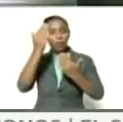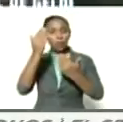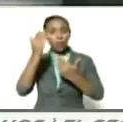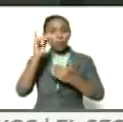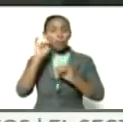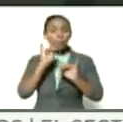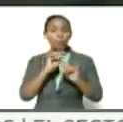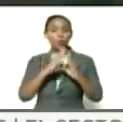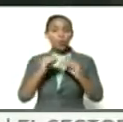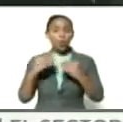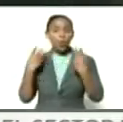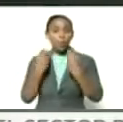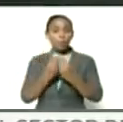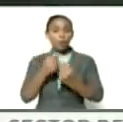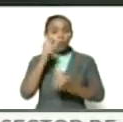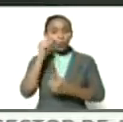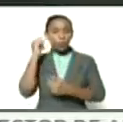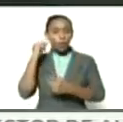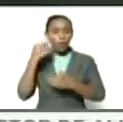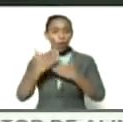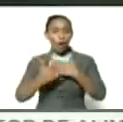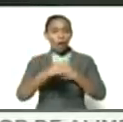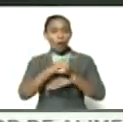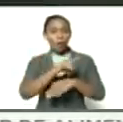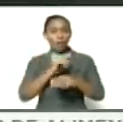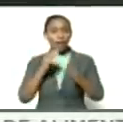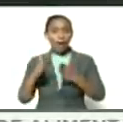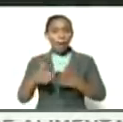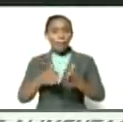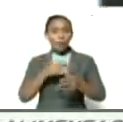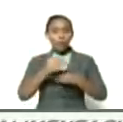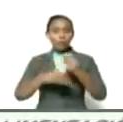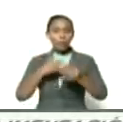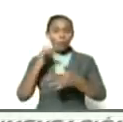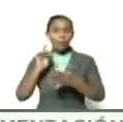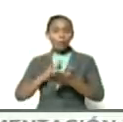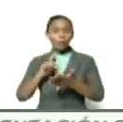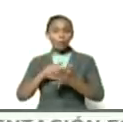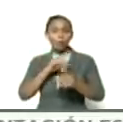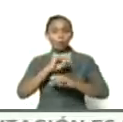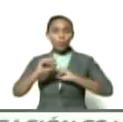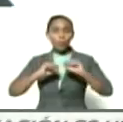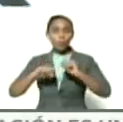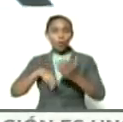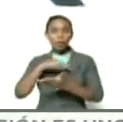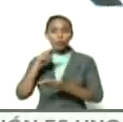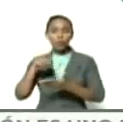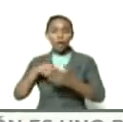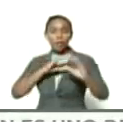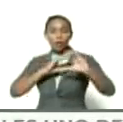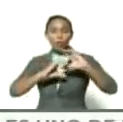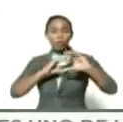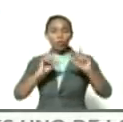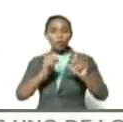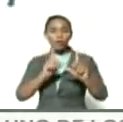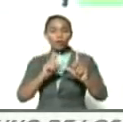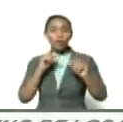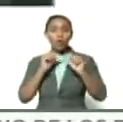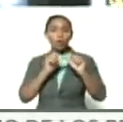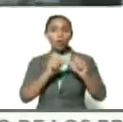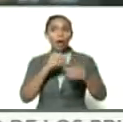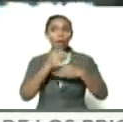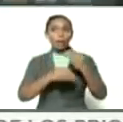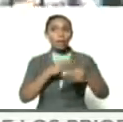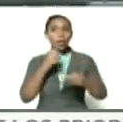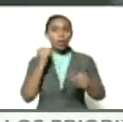asimismo a todos los compañeros y compañeras que a lo largo de este camino formamos parte de ese movimiento nacional de televisoras comunitarias y que siguen haciendo